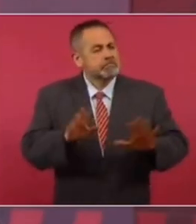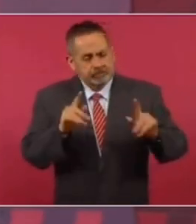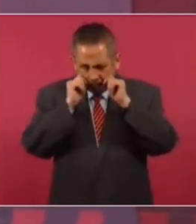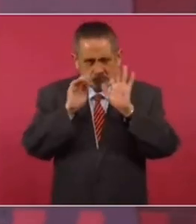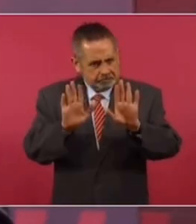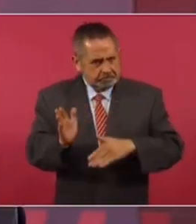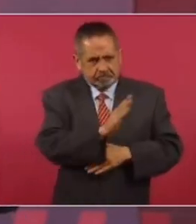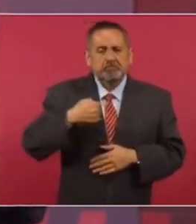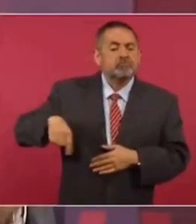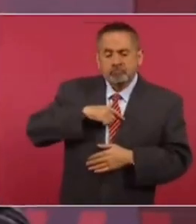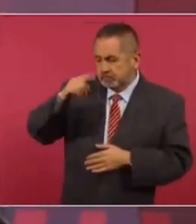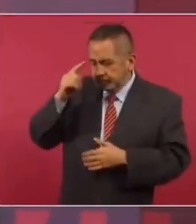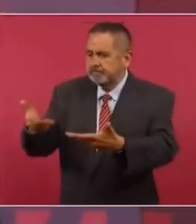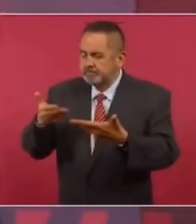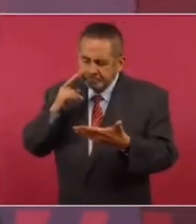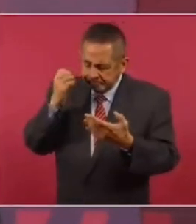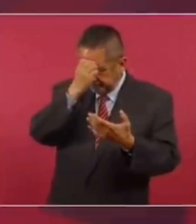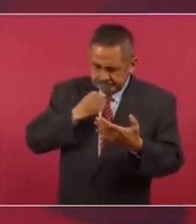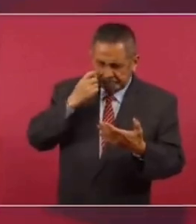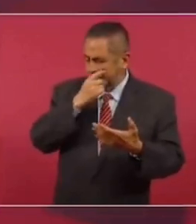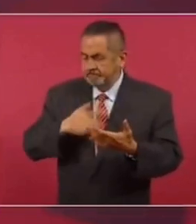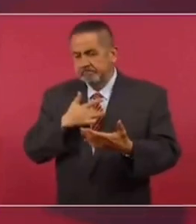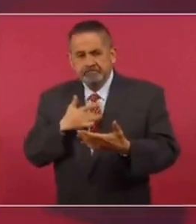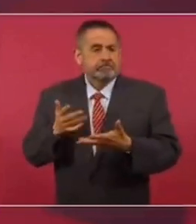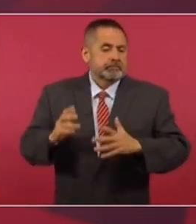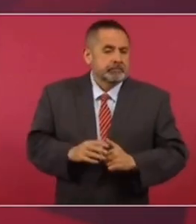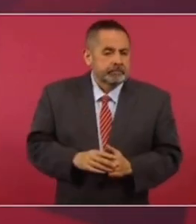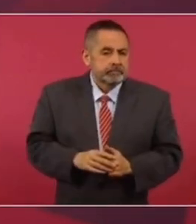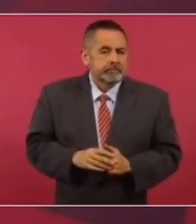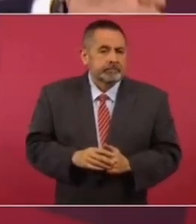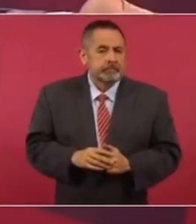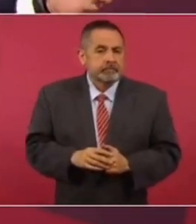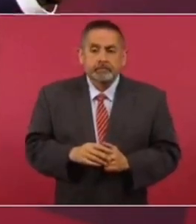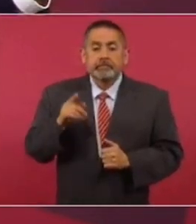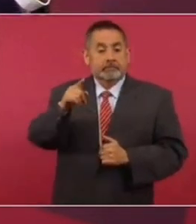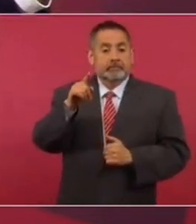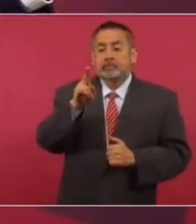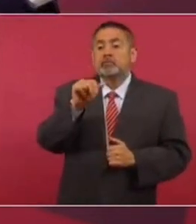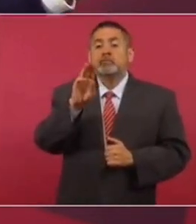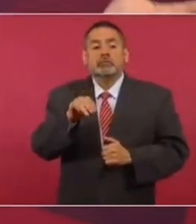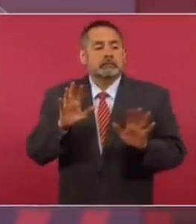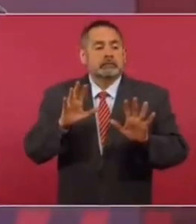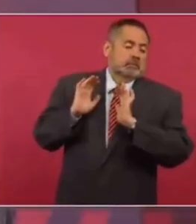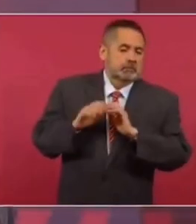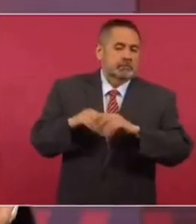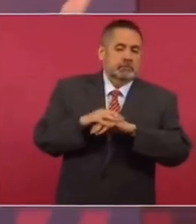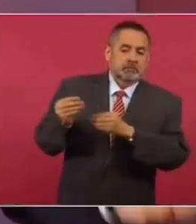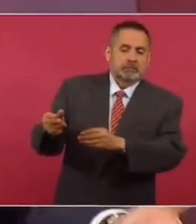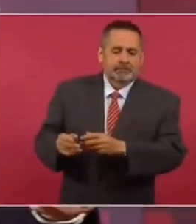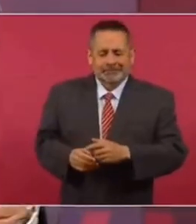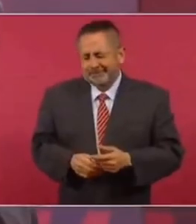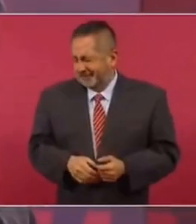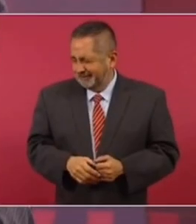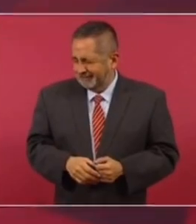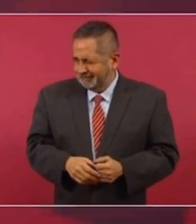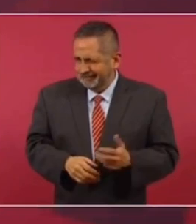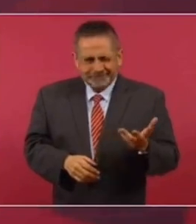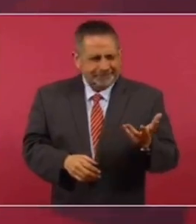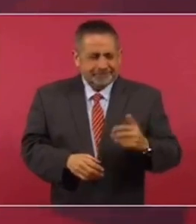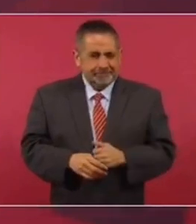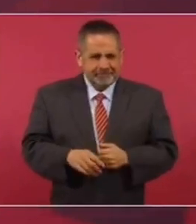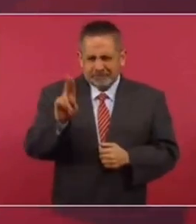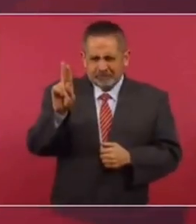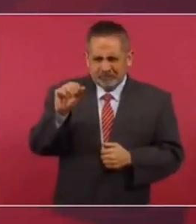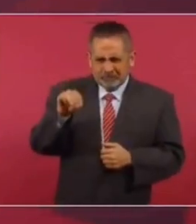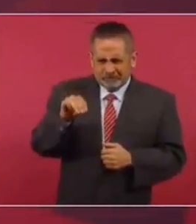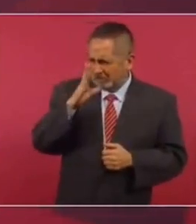maneras, vamos nosotros a ver el asunto. Si ahora ya le pasaron la responsabilidad a la CEP, la pregunta es, ¿no